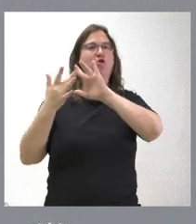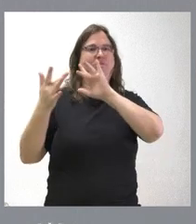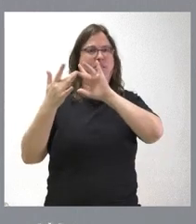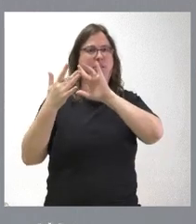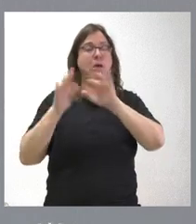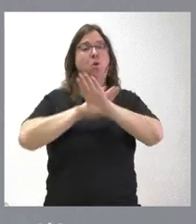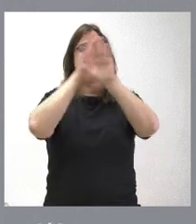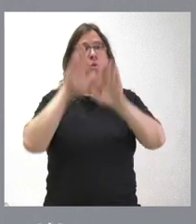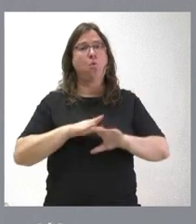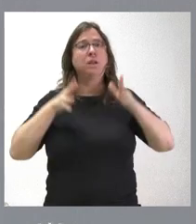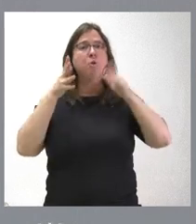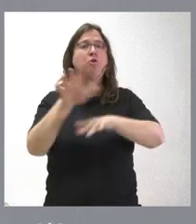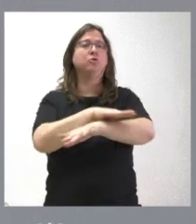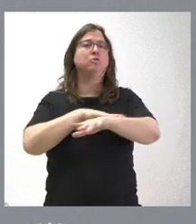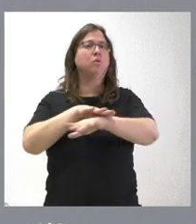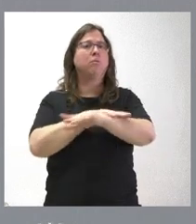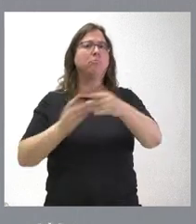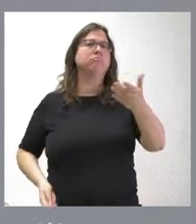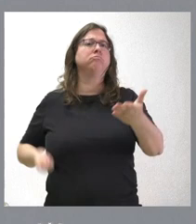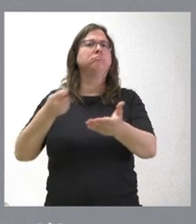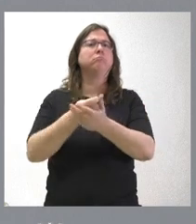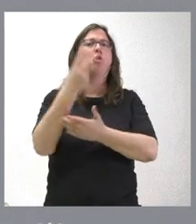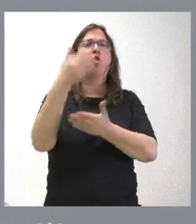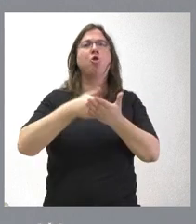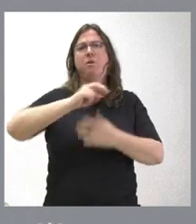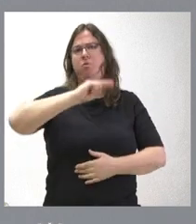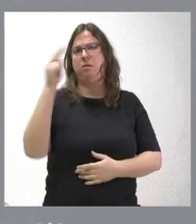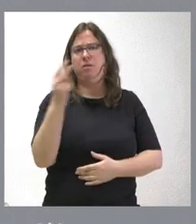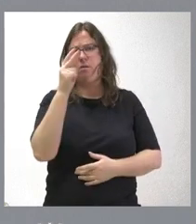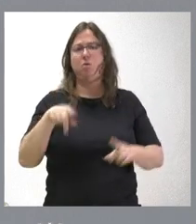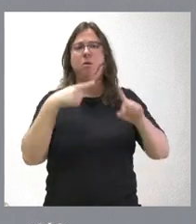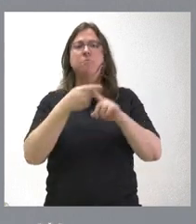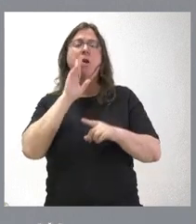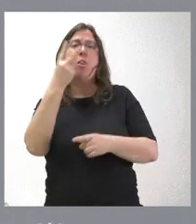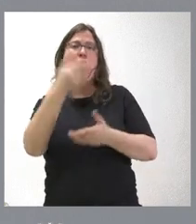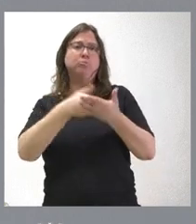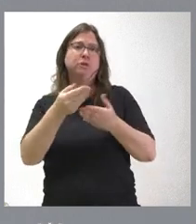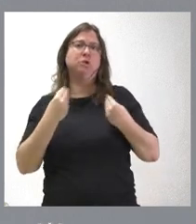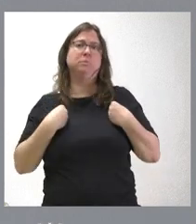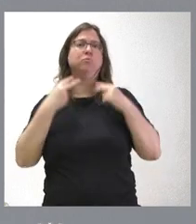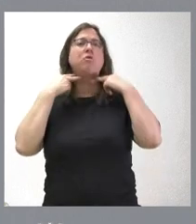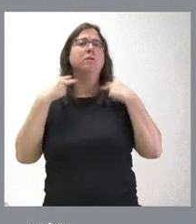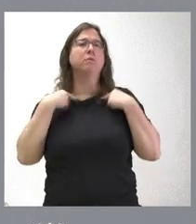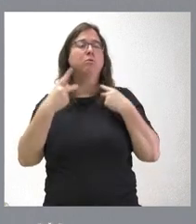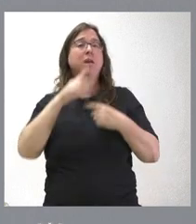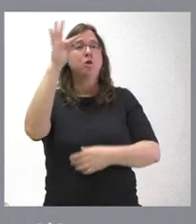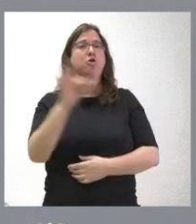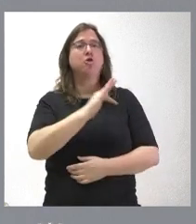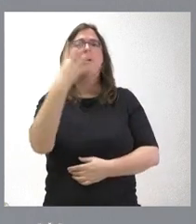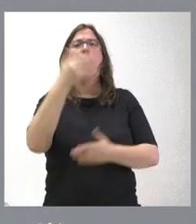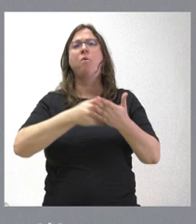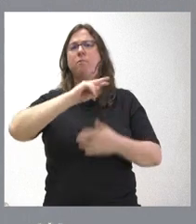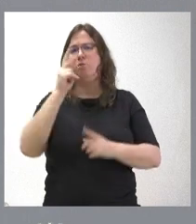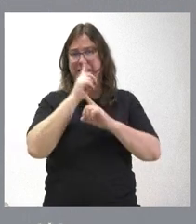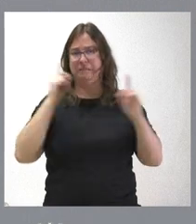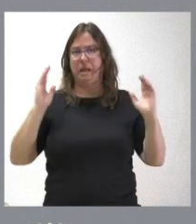último Consejo de Gobierno hicimos una aportación económica de dos millones de euros que se una a los dos millones que pondrá la Diputación, que forman una bolsa de cuatro millones de euros para este